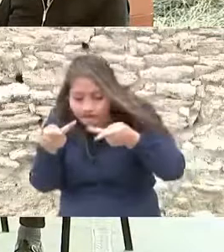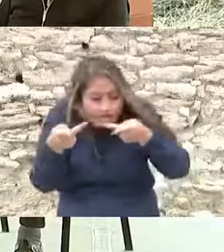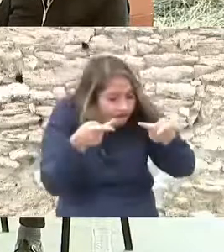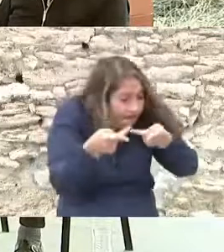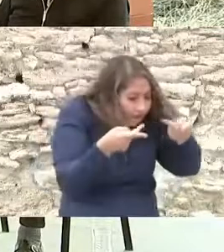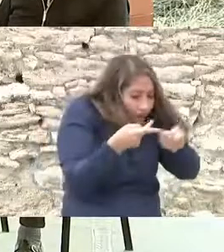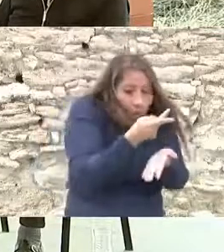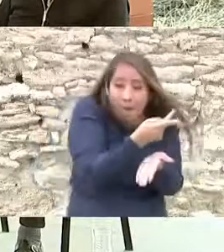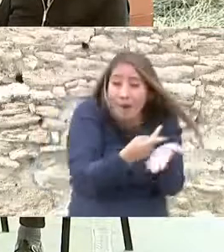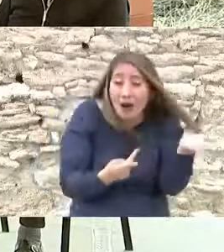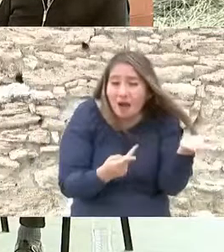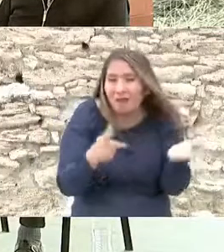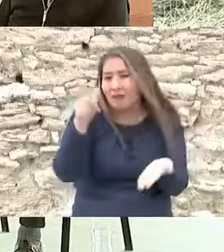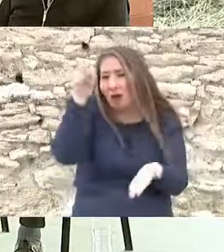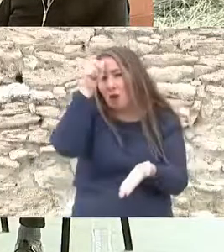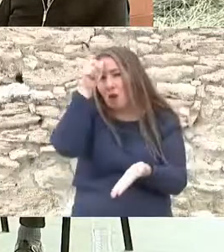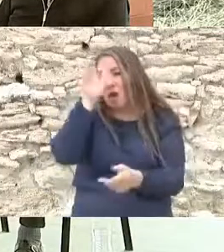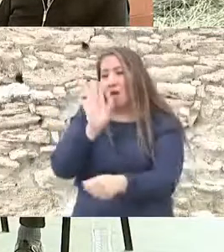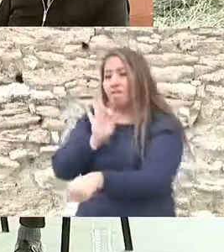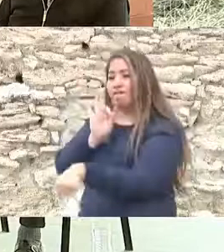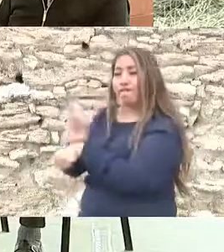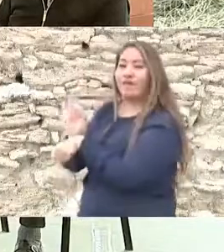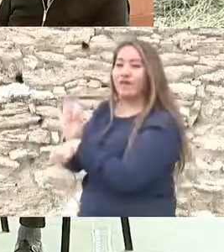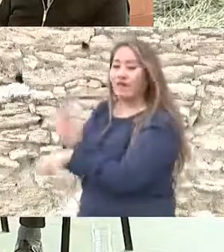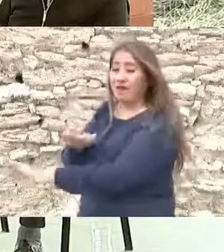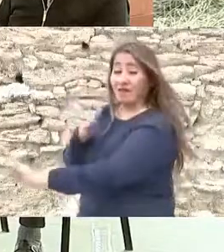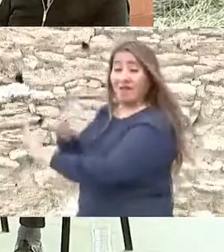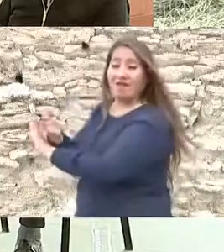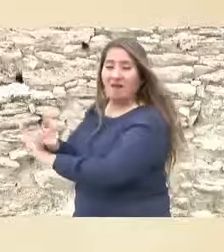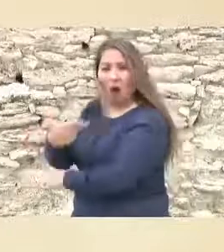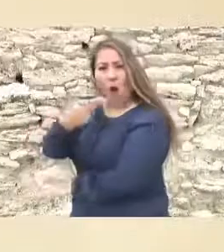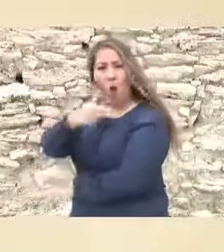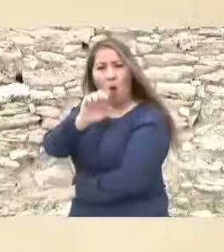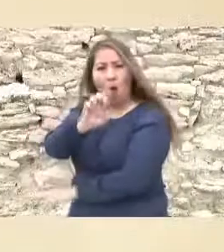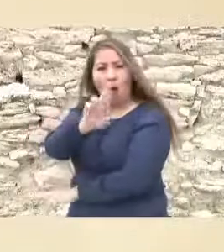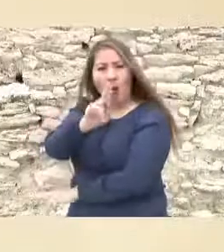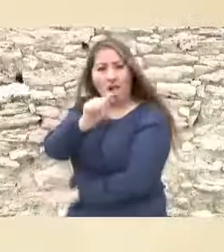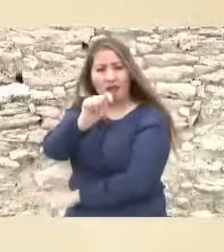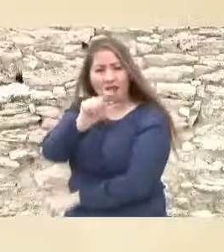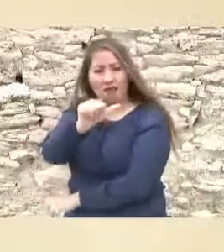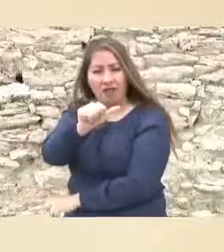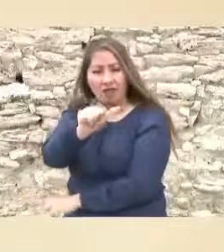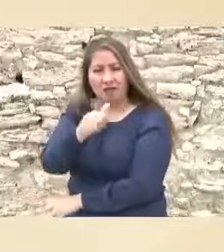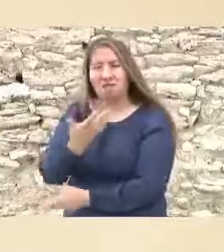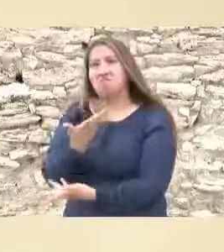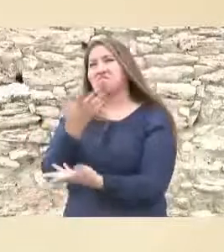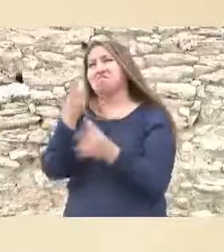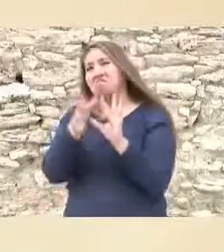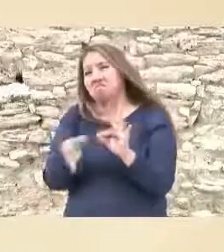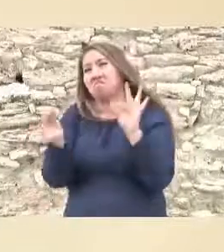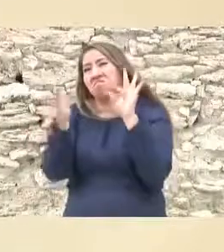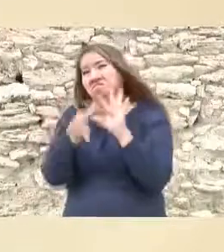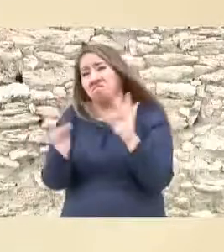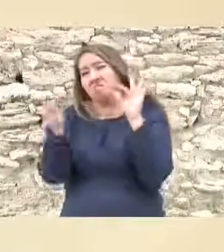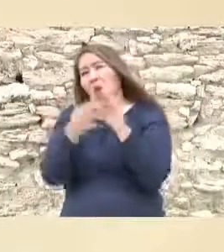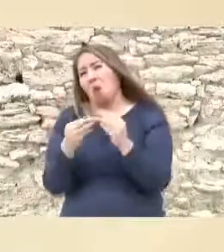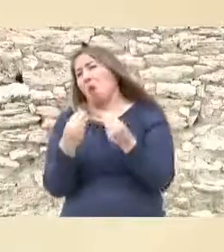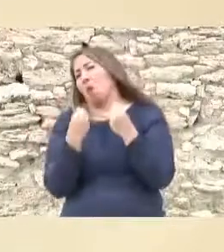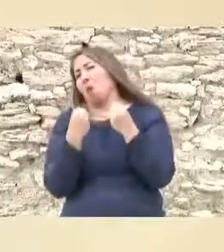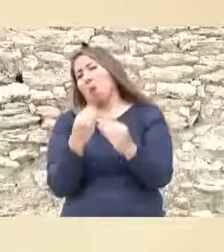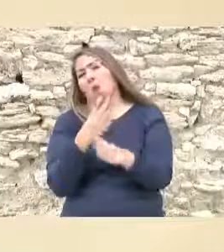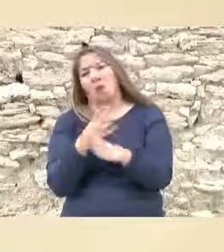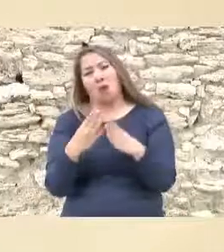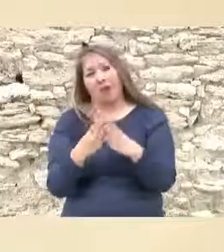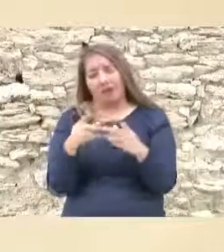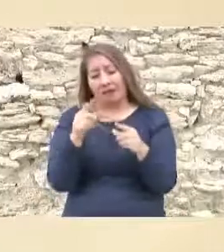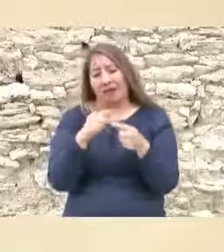para enfrentar a Victoriano Huerta que más podemos hablar de don Venustiano Carranza